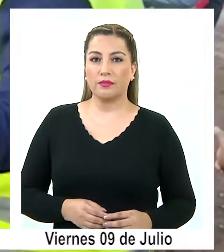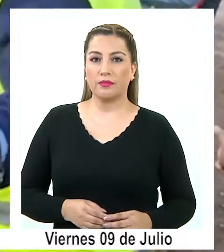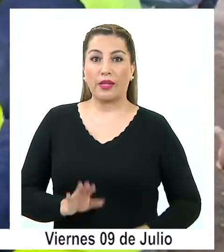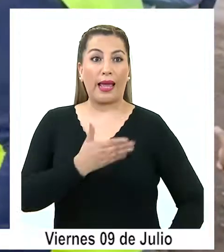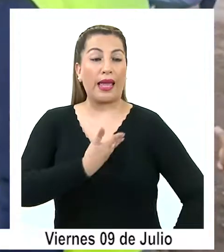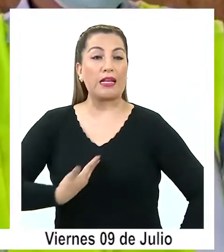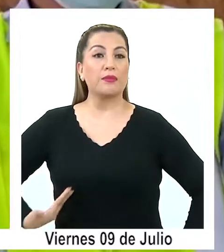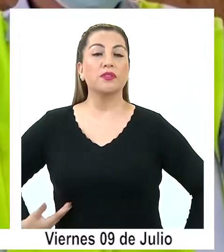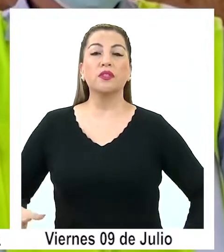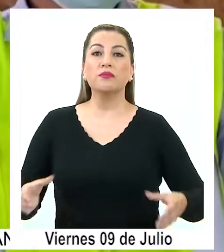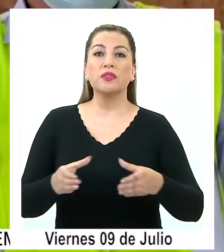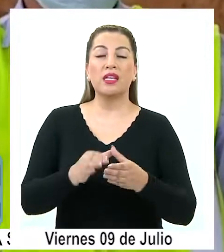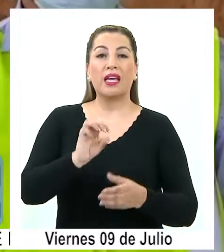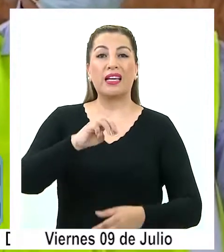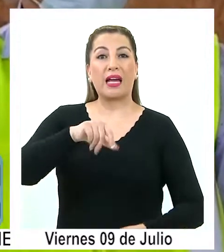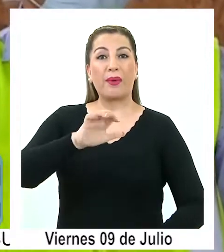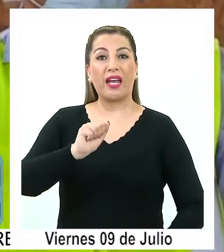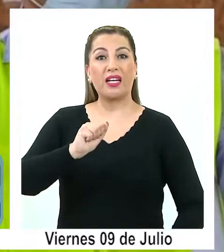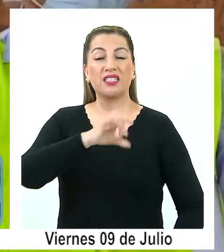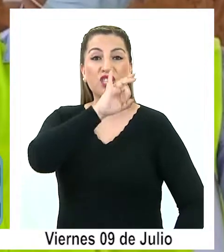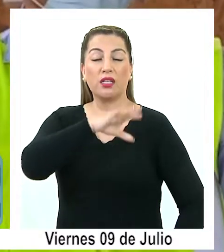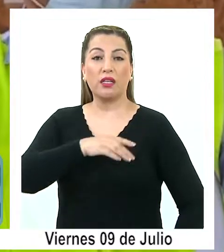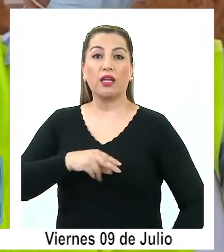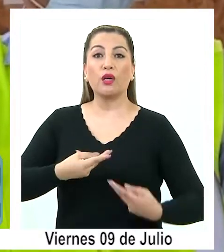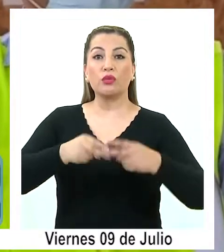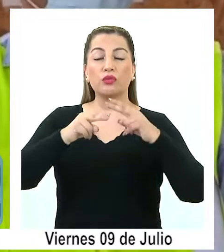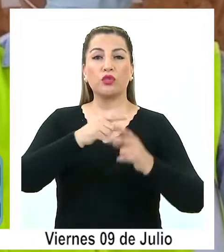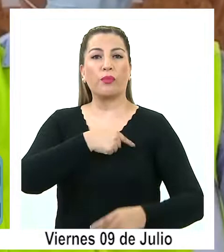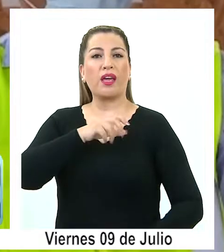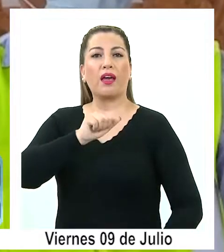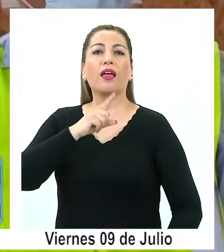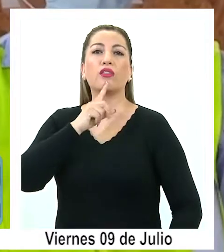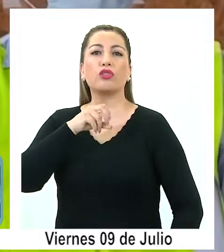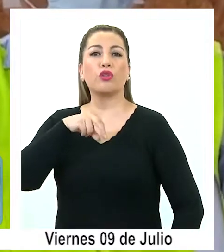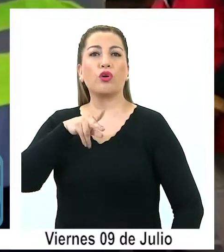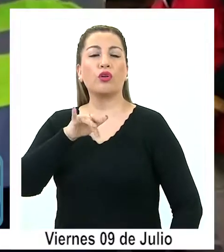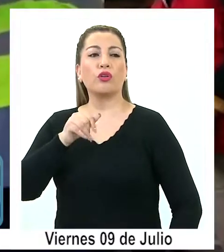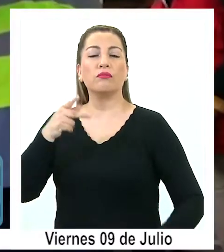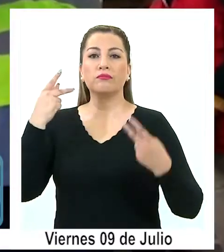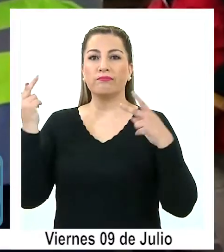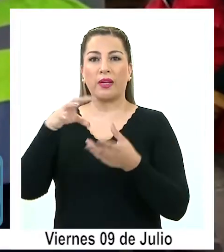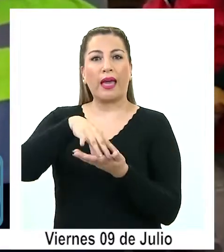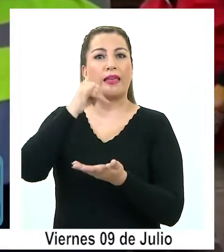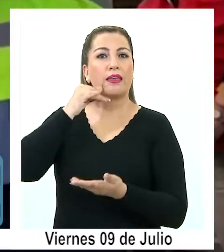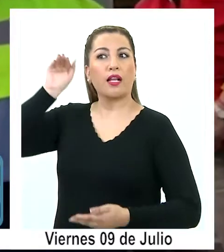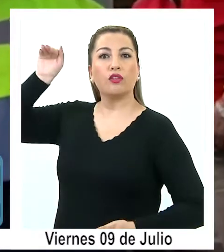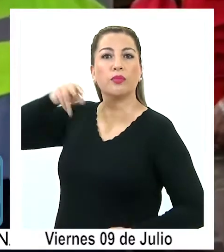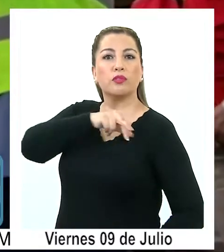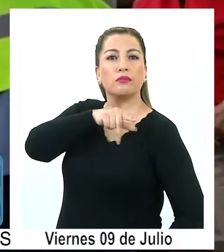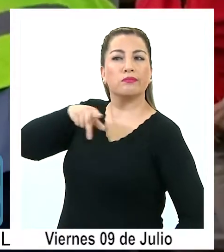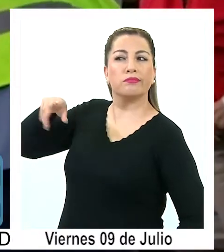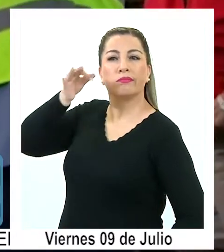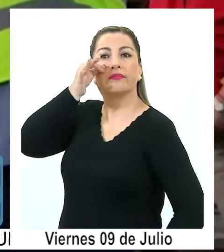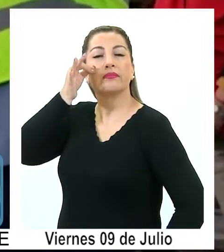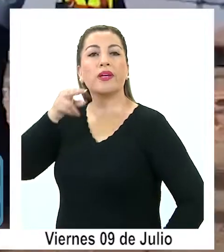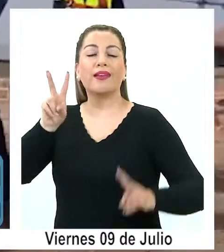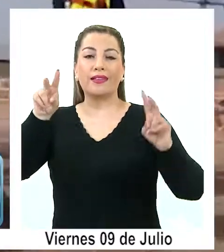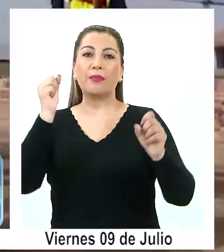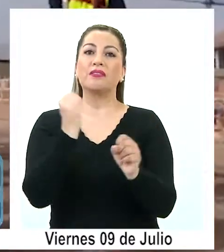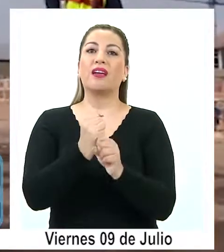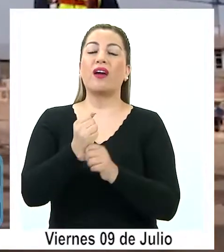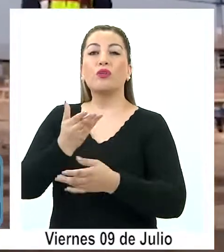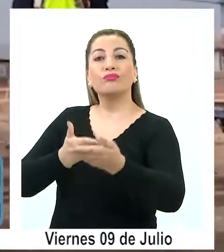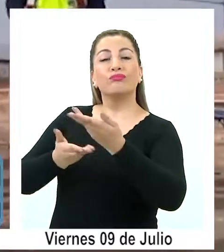El presidente de la Cámara Chilena de la Construcción, Antonio Razzuriz, realizó una visita a Iquique y Alto Hospicio en el marco del